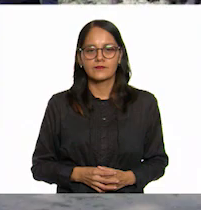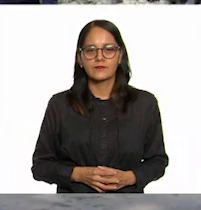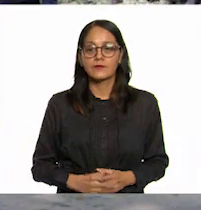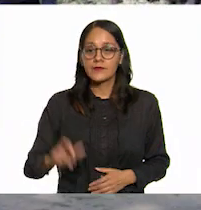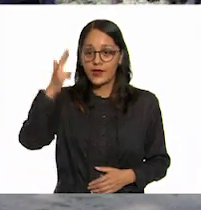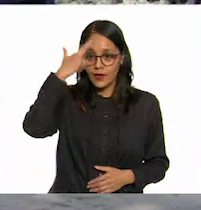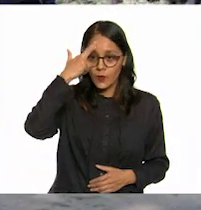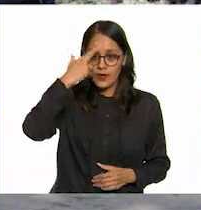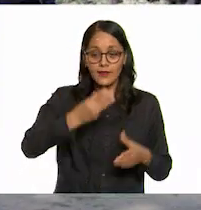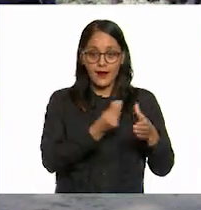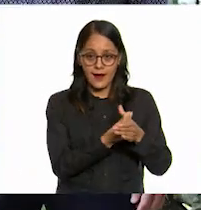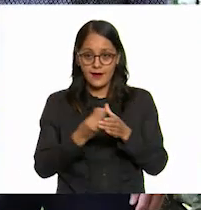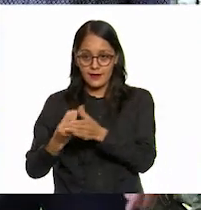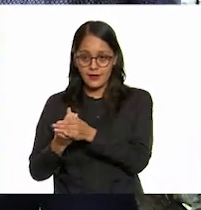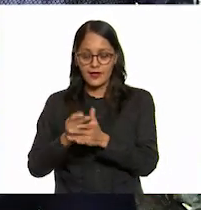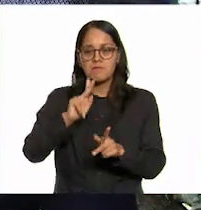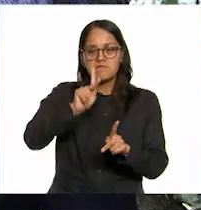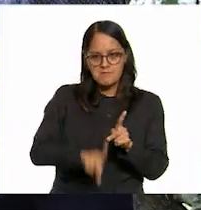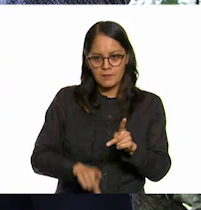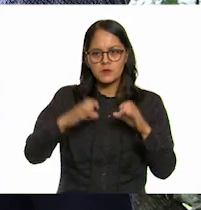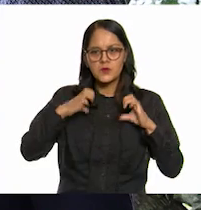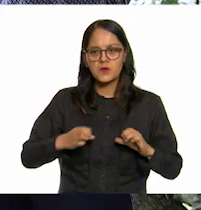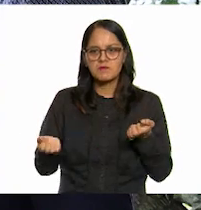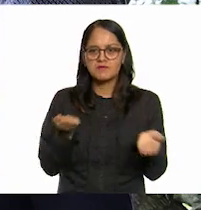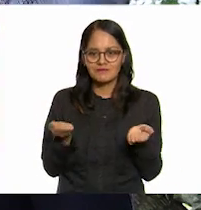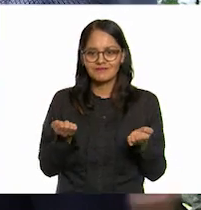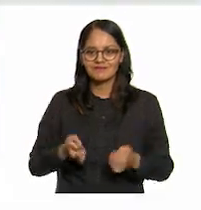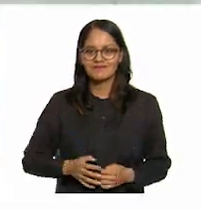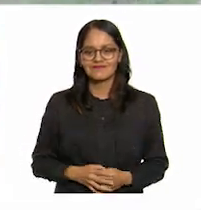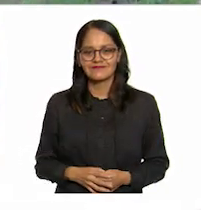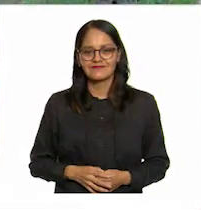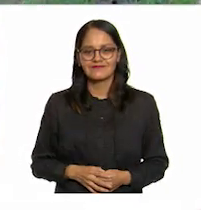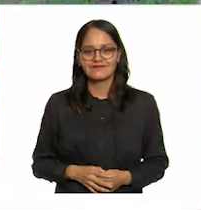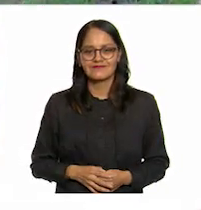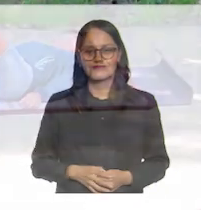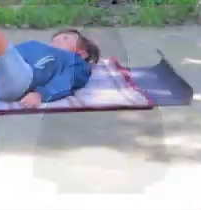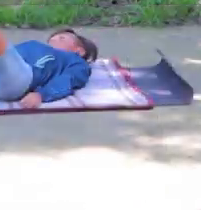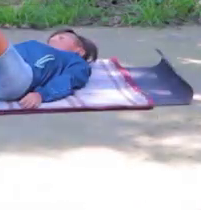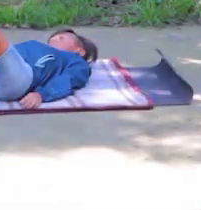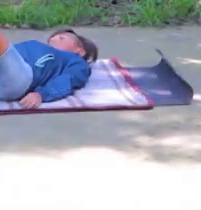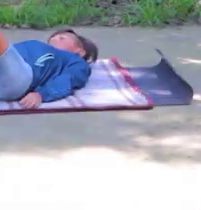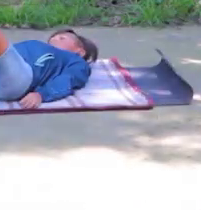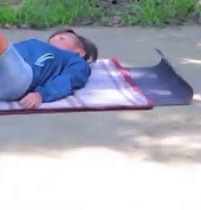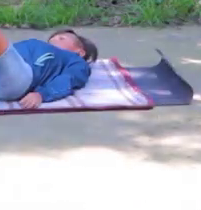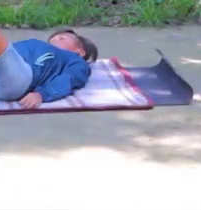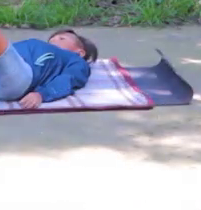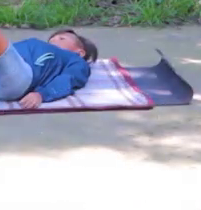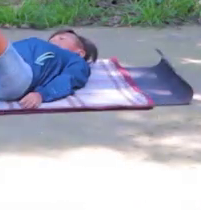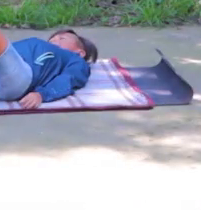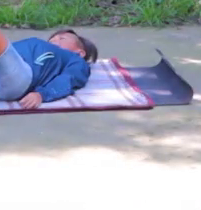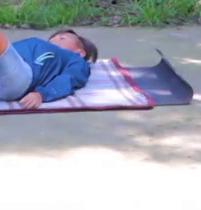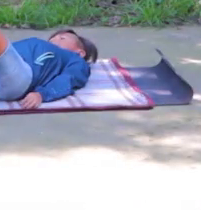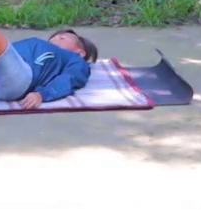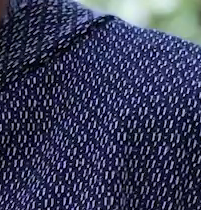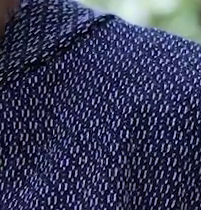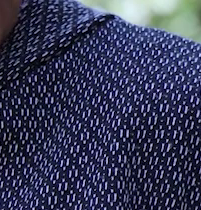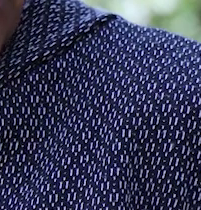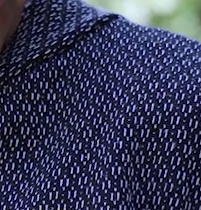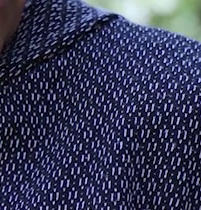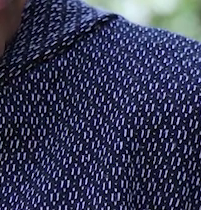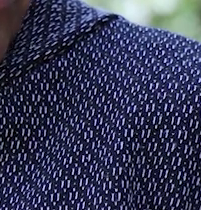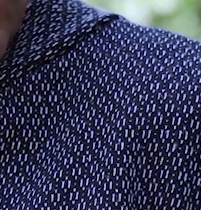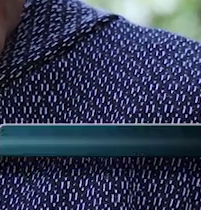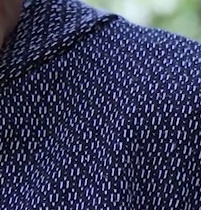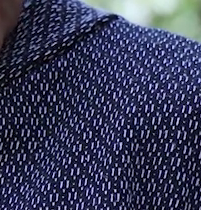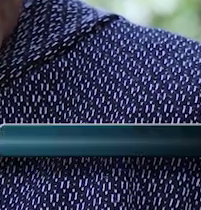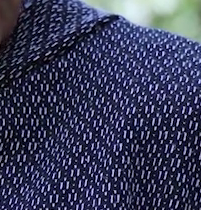recuerda entre clase y clase activa tu cuerpo elevación de cadera para trabajar el glúteo nos vamos a acostar